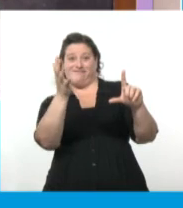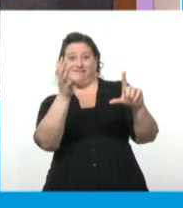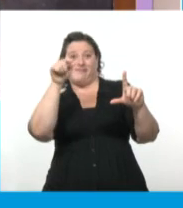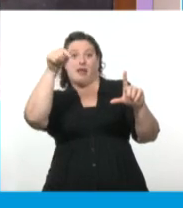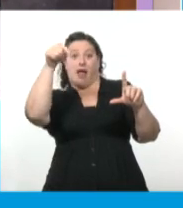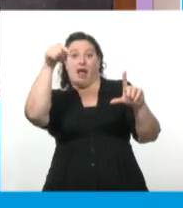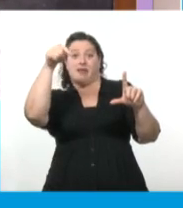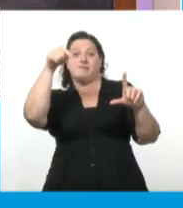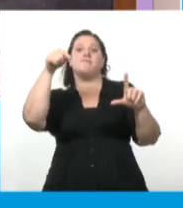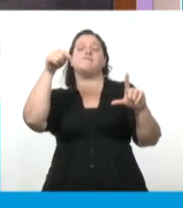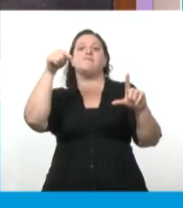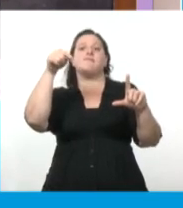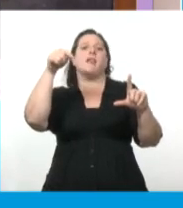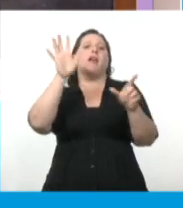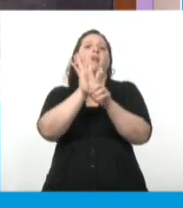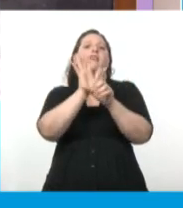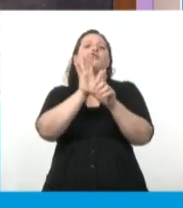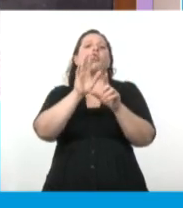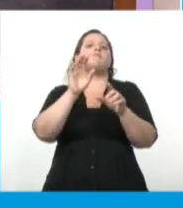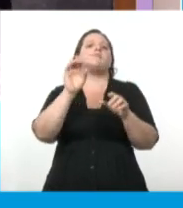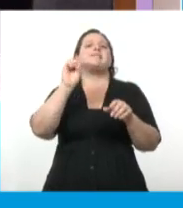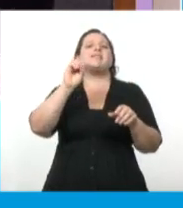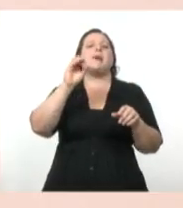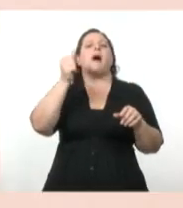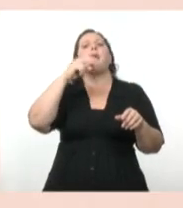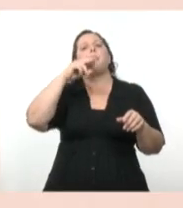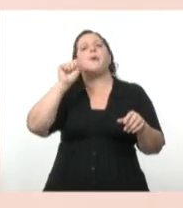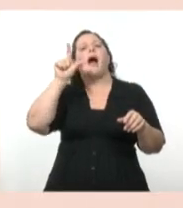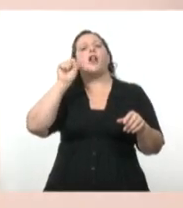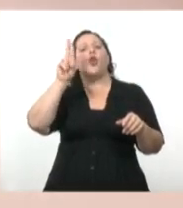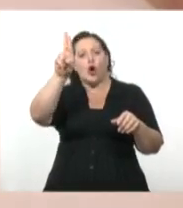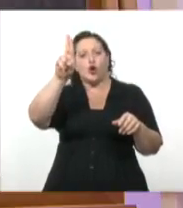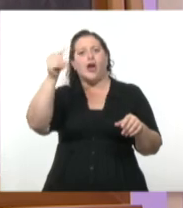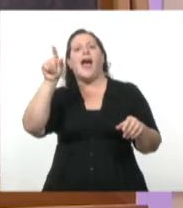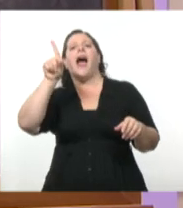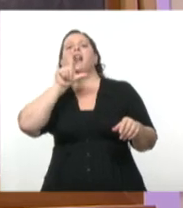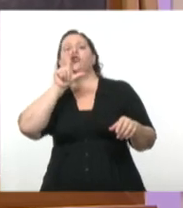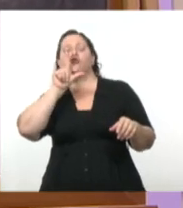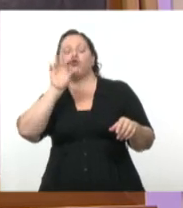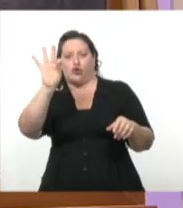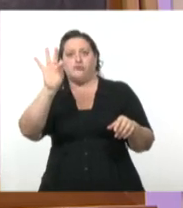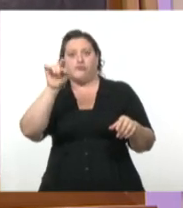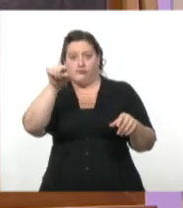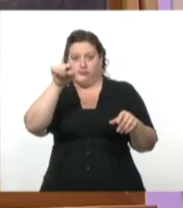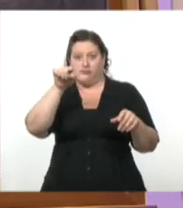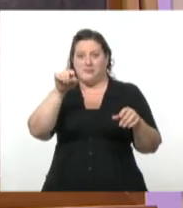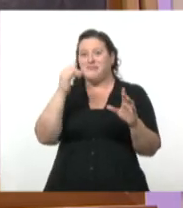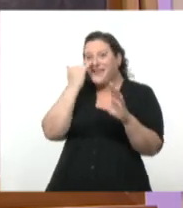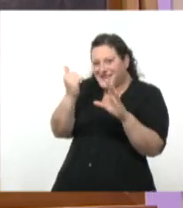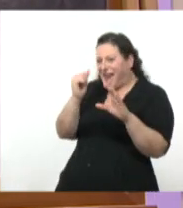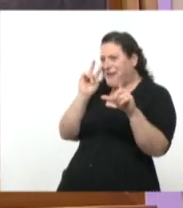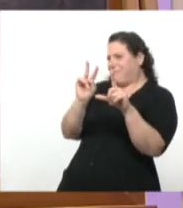un valor alto. Ya tiene otra onda. Ya tiene otra onda. sí, sí. Ya tiene otra onda. Después, cuando vea este dibujo que hice...